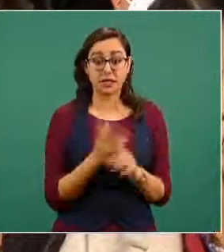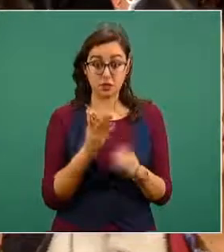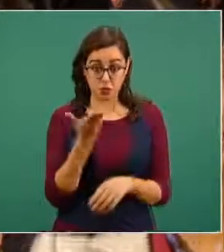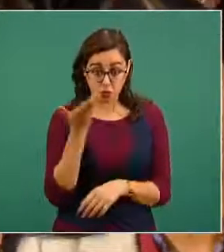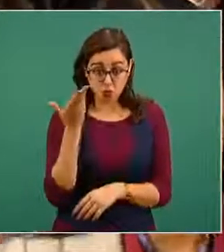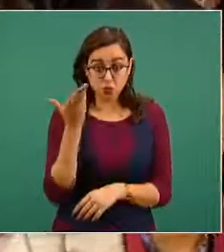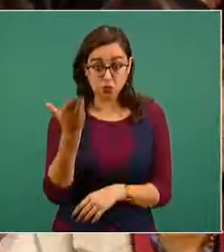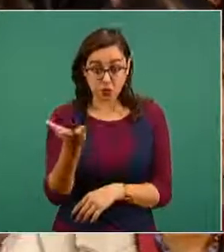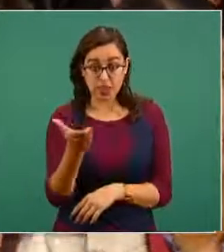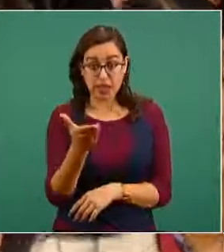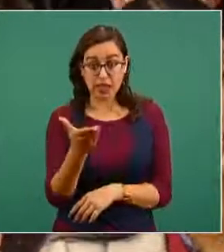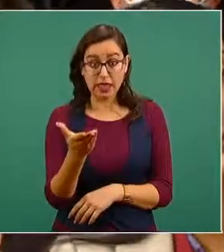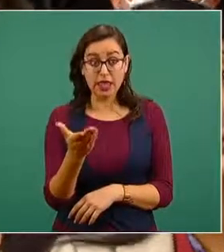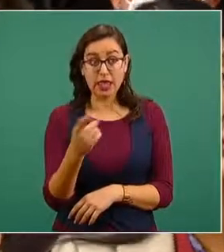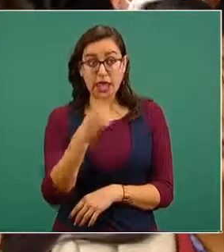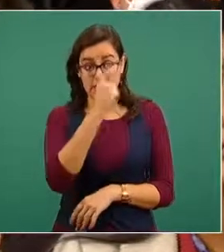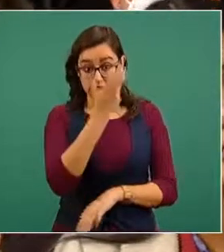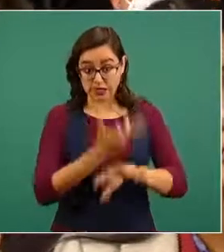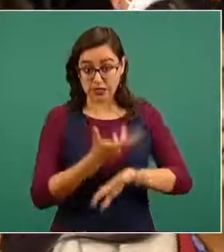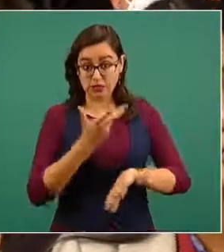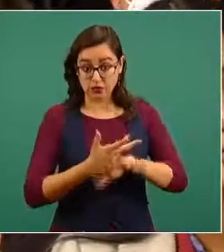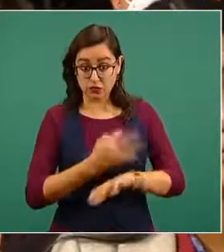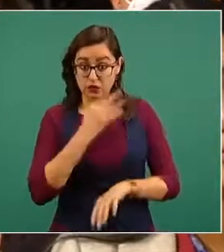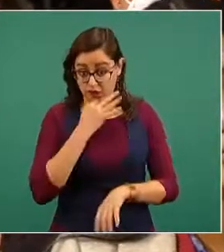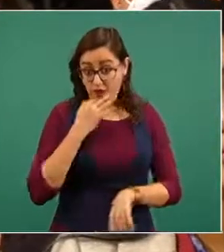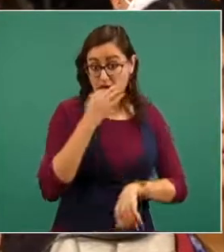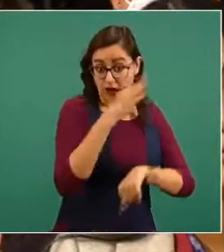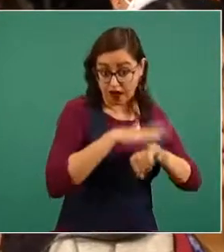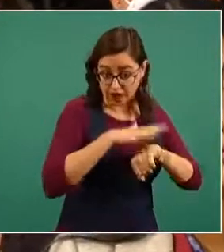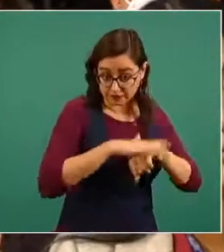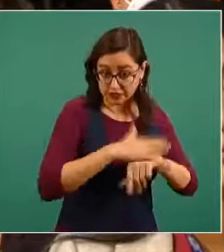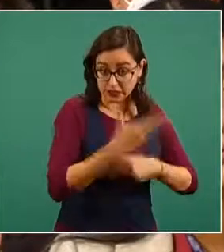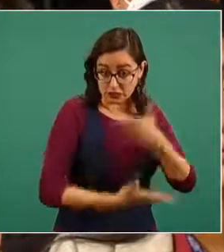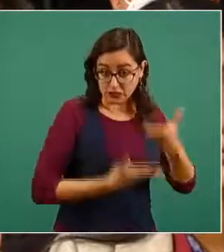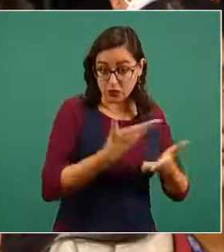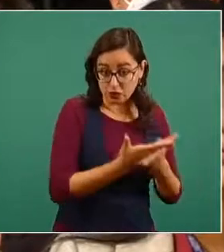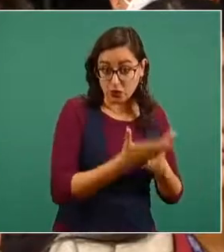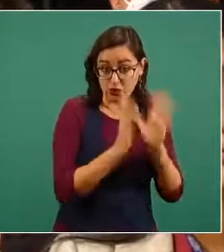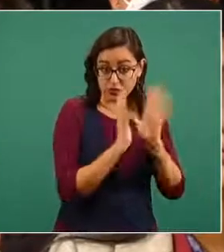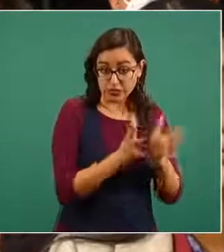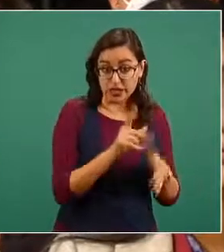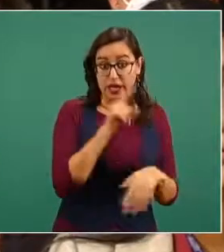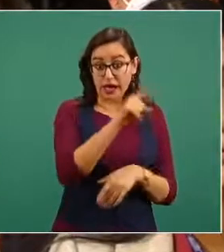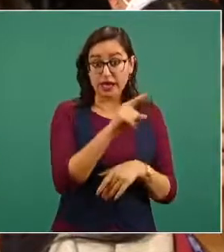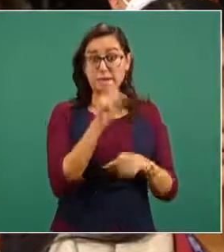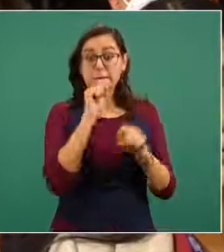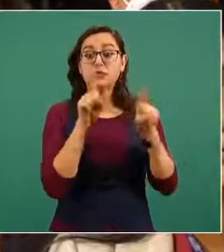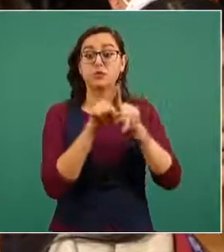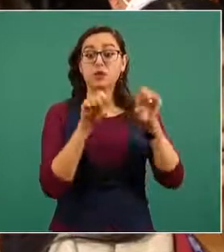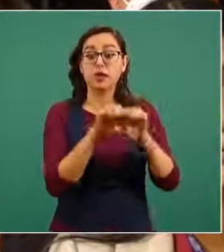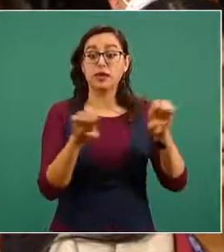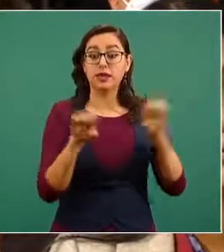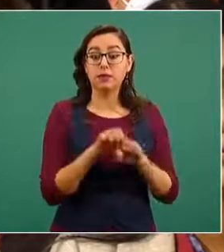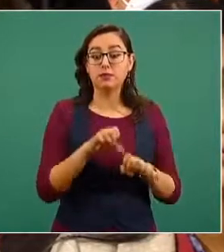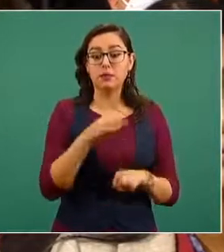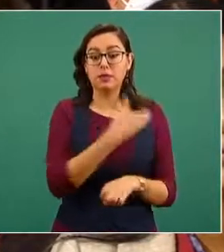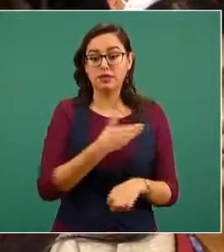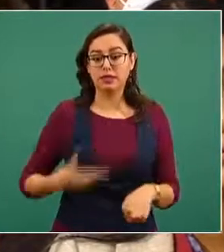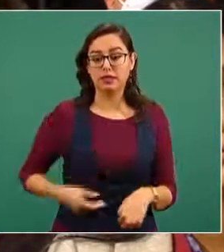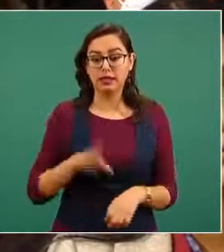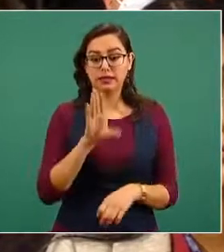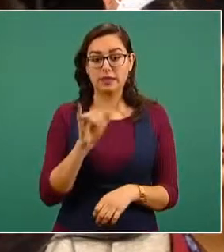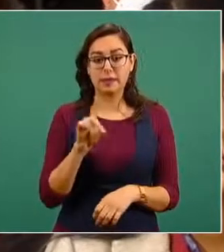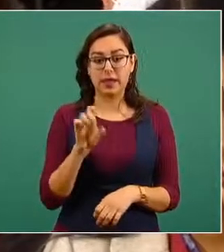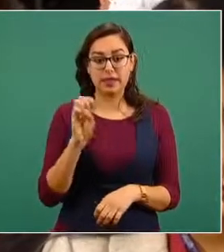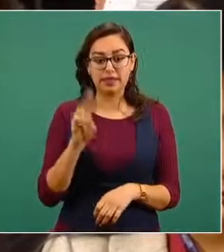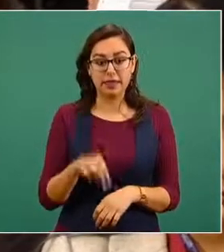funcionarios del gobierno actual de Estados Unidos o con integrantes del equipo de Joe Biden y qué podríamos